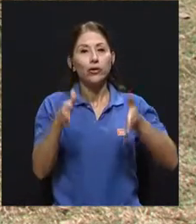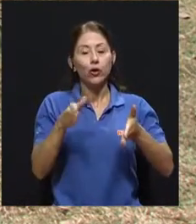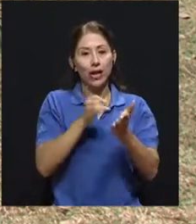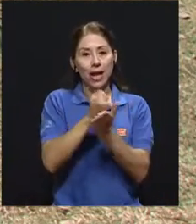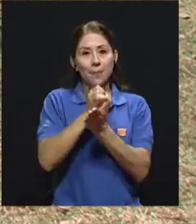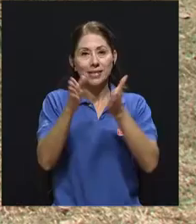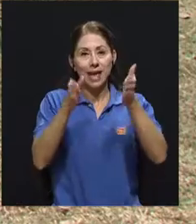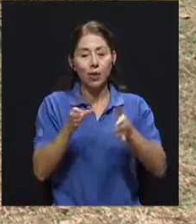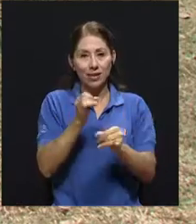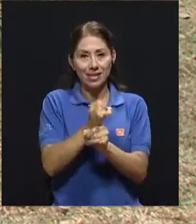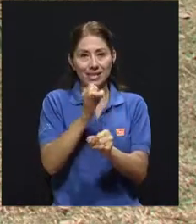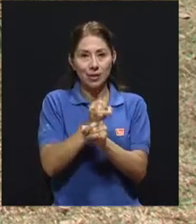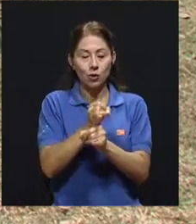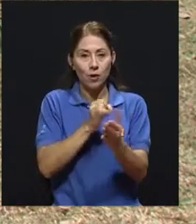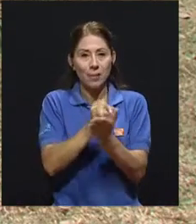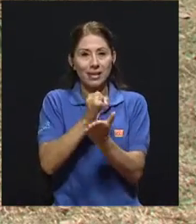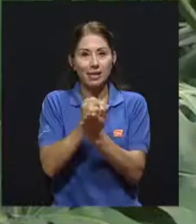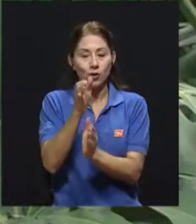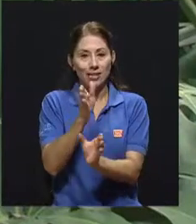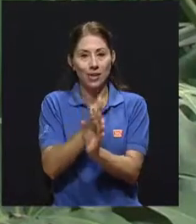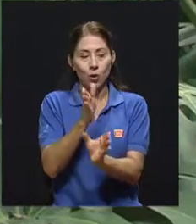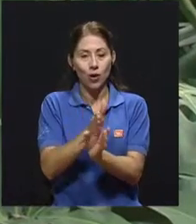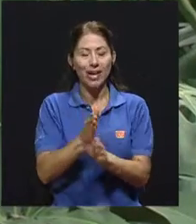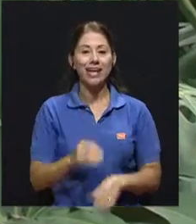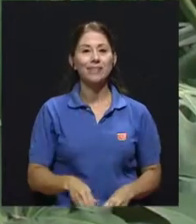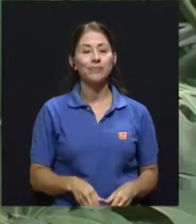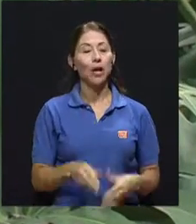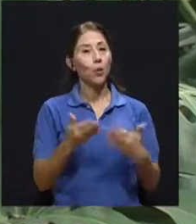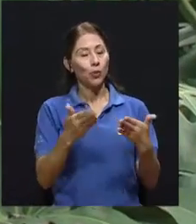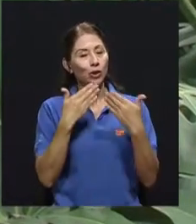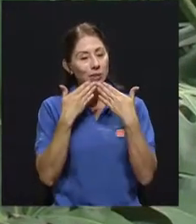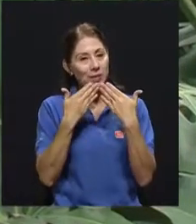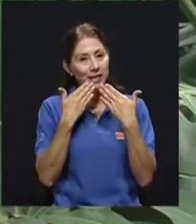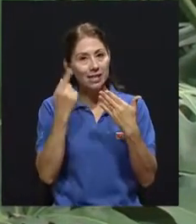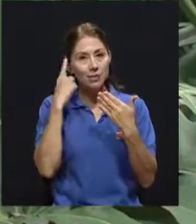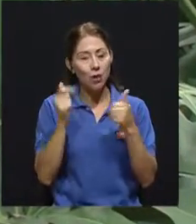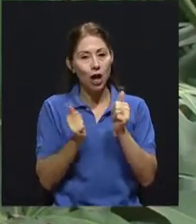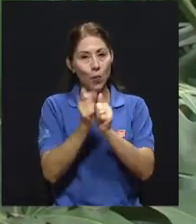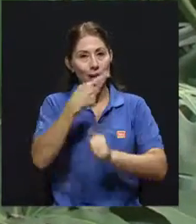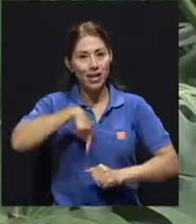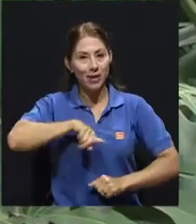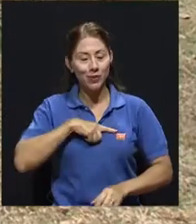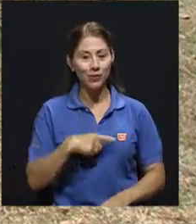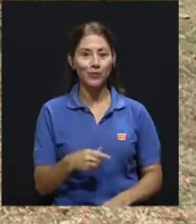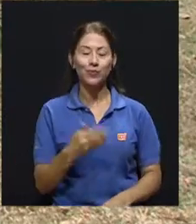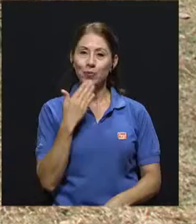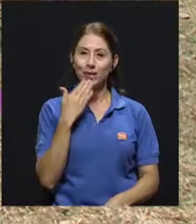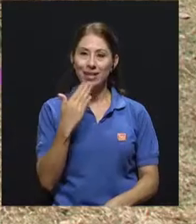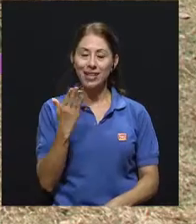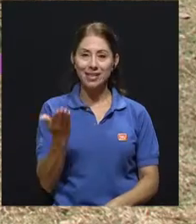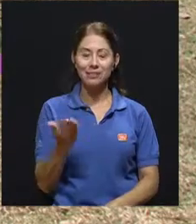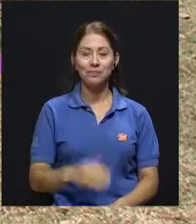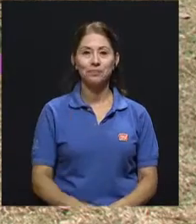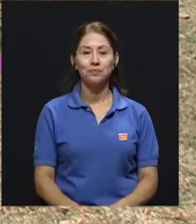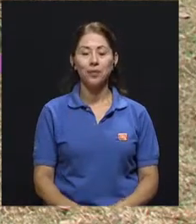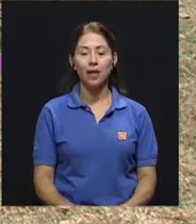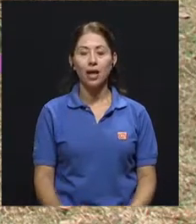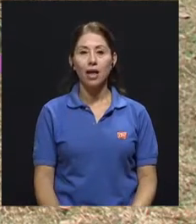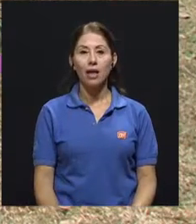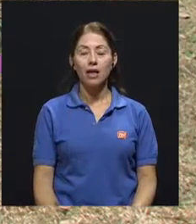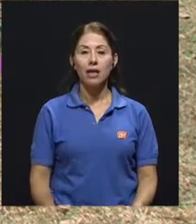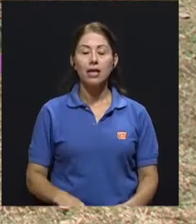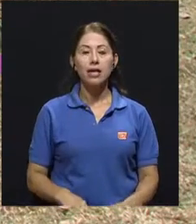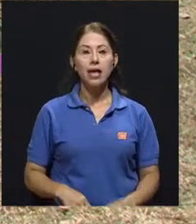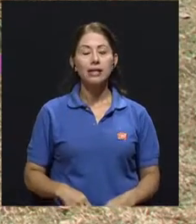Instituto de Investigaciones Psicológicas. Don Mariano, muchísimas gracias por acompañarnos. Muchas gracias. Y es que en